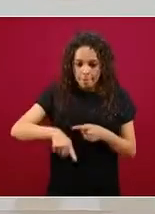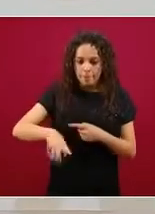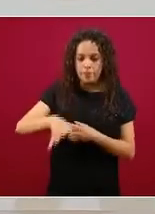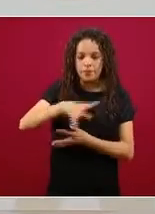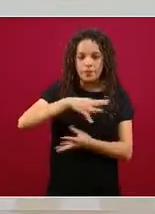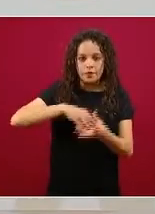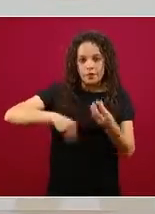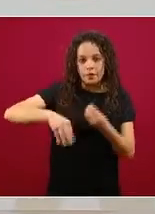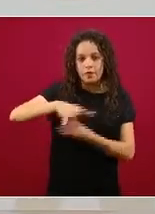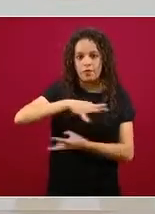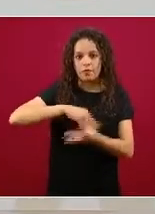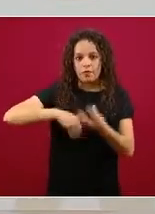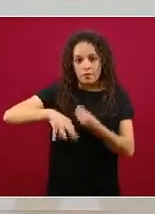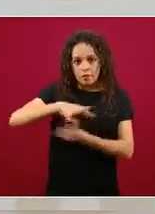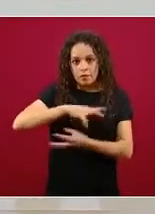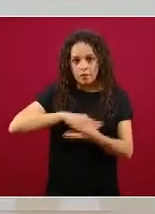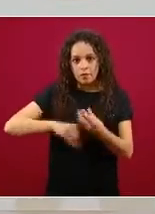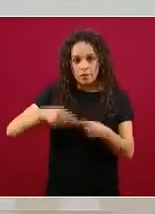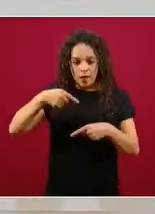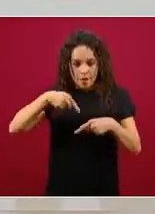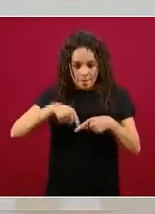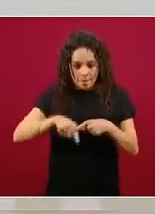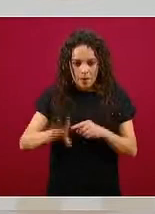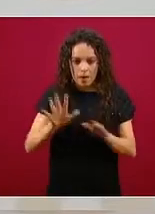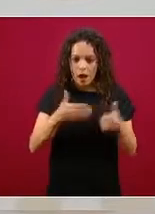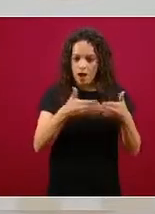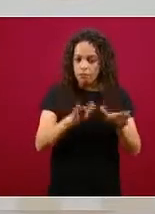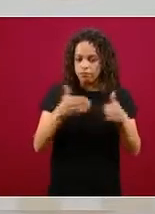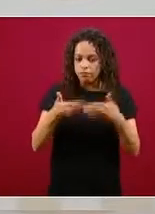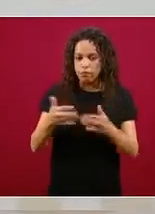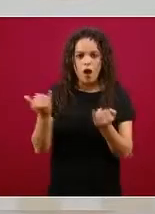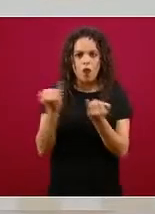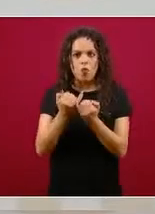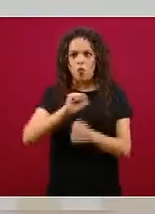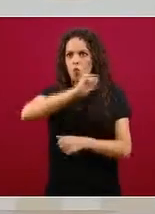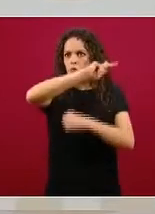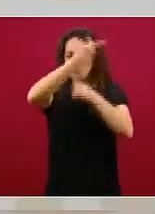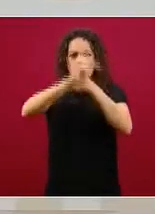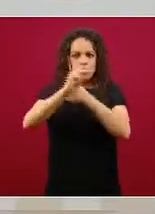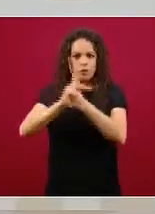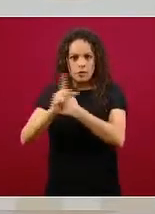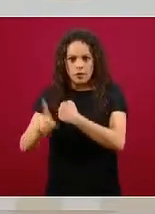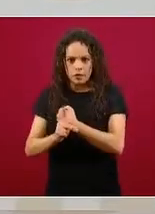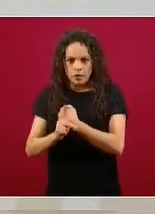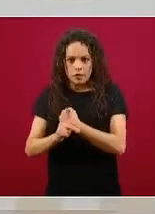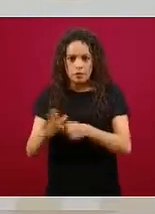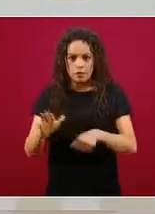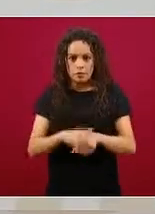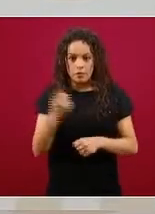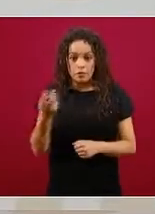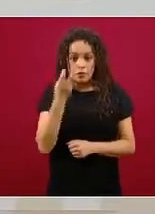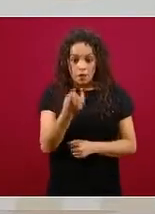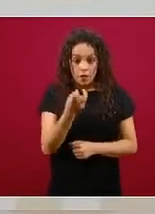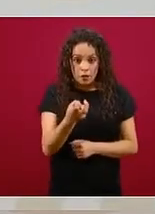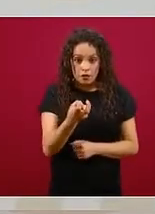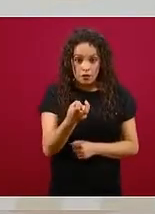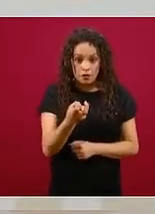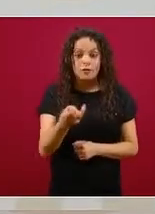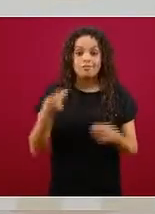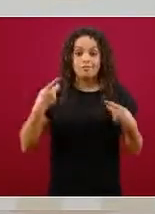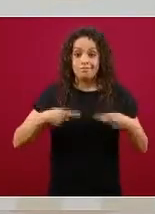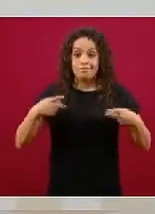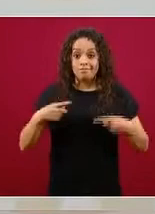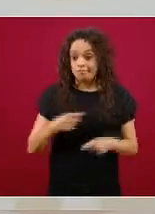igual que lo han hecho otros países nuestra vida pública porque la vida pública de ella depende que la gente